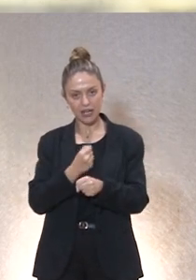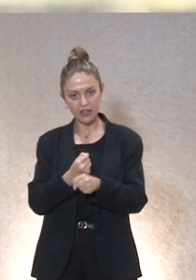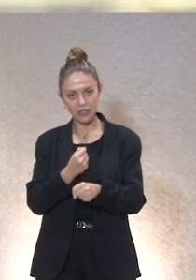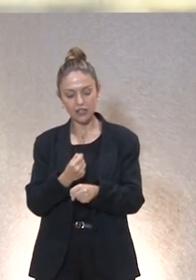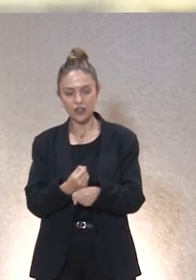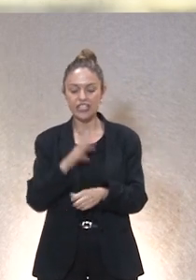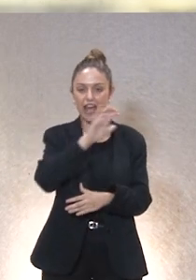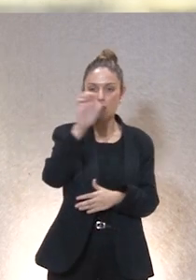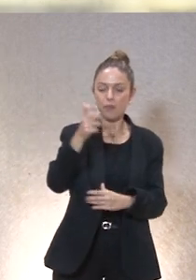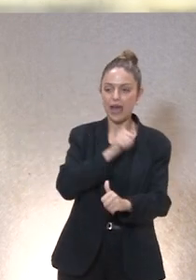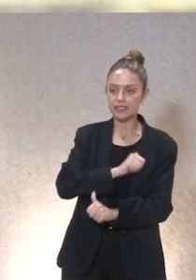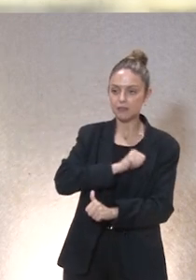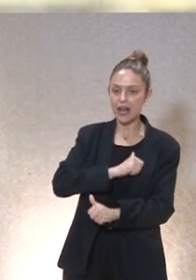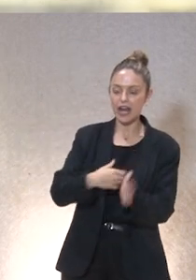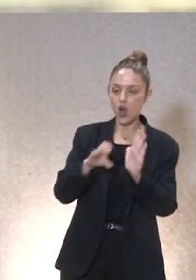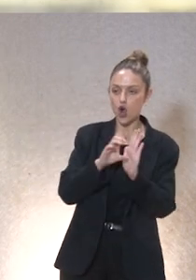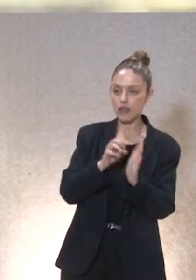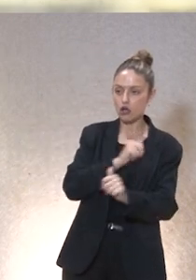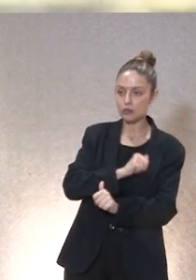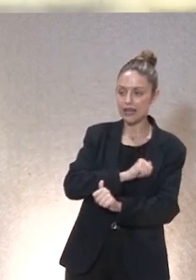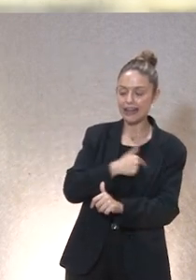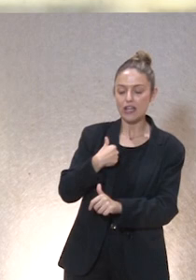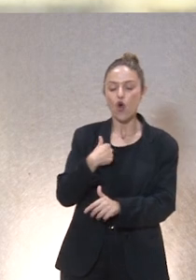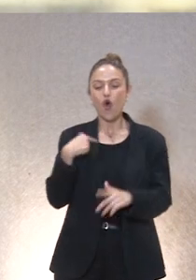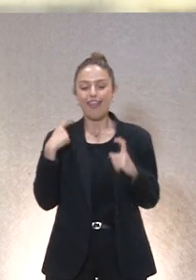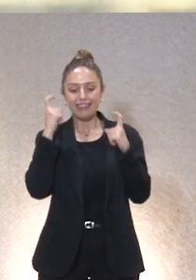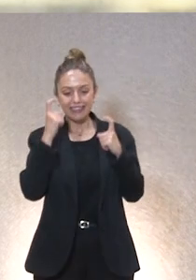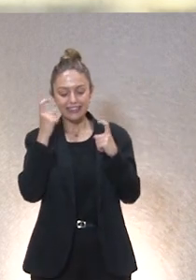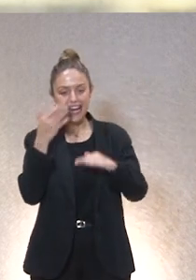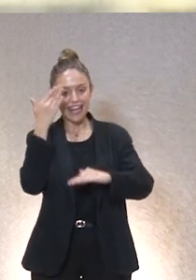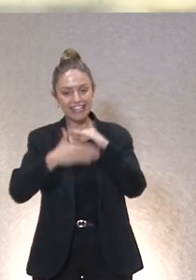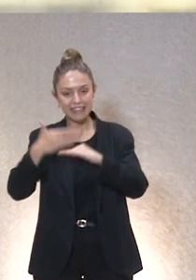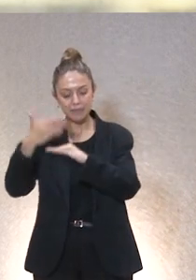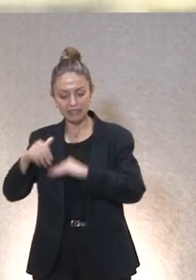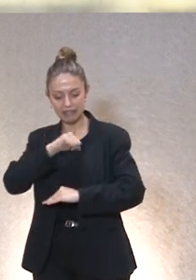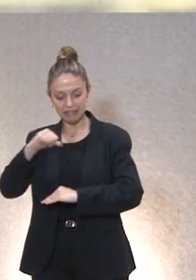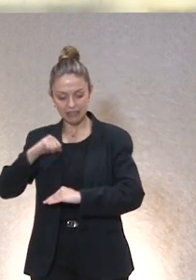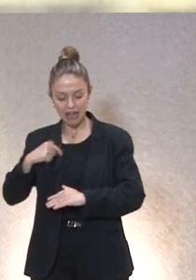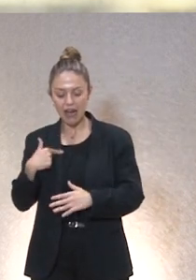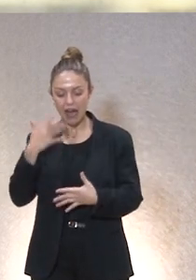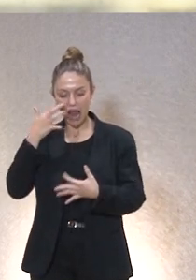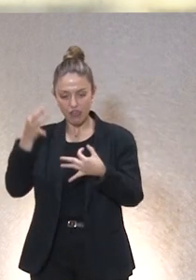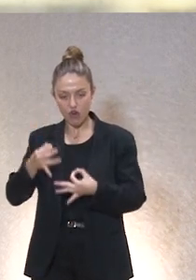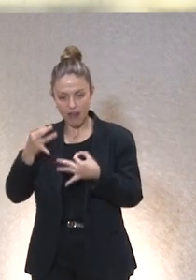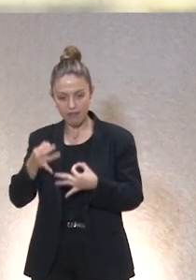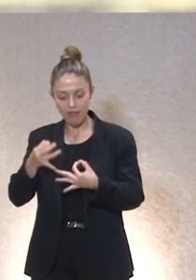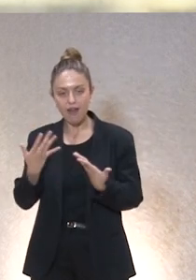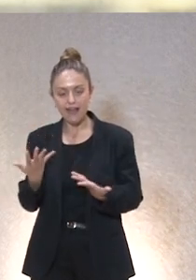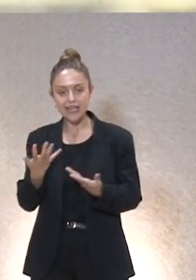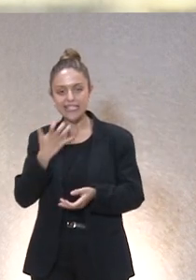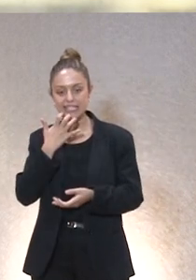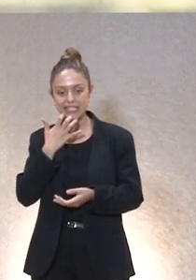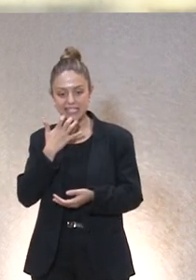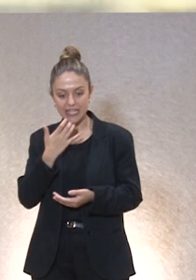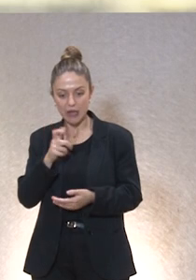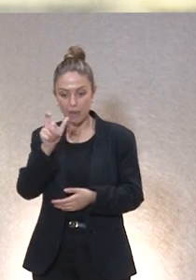diga la Unión Europea y esperando el código y tal voy a intentar autolimitarme racionalizar y sobre todo cuando alguien me